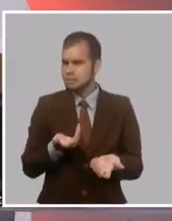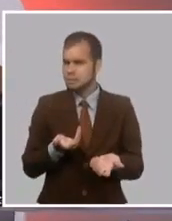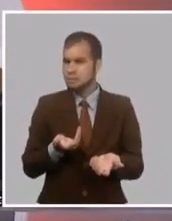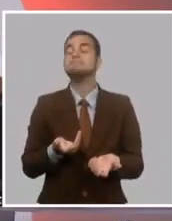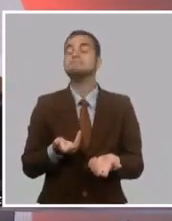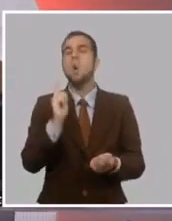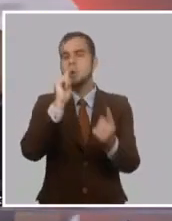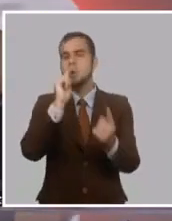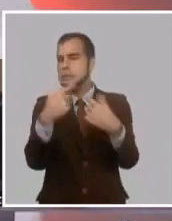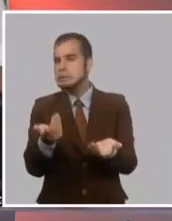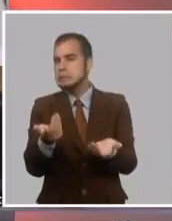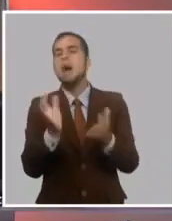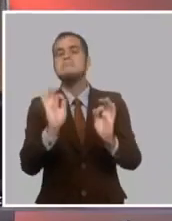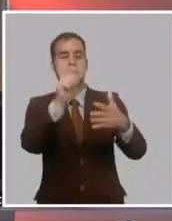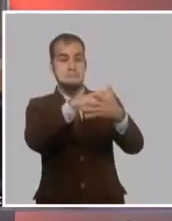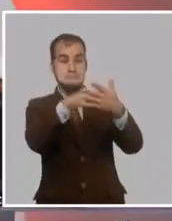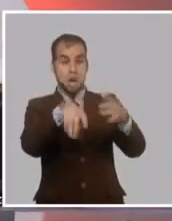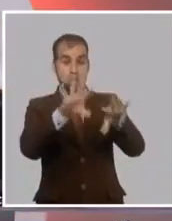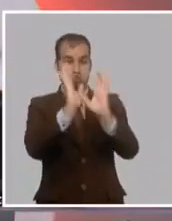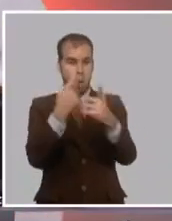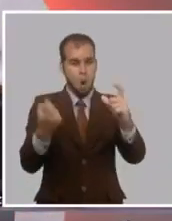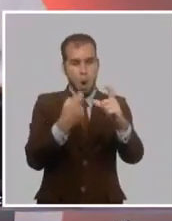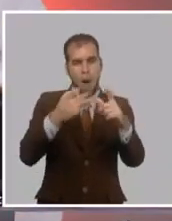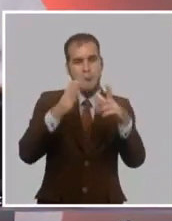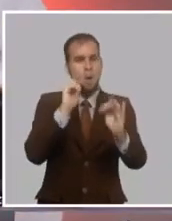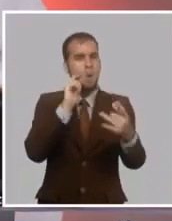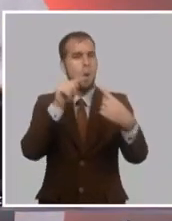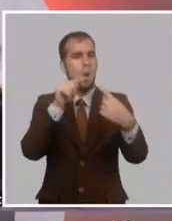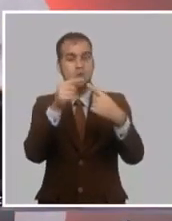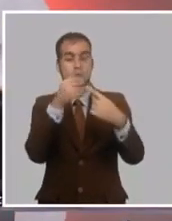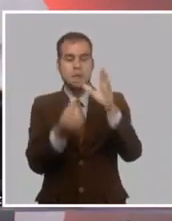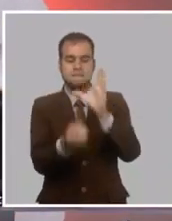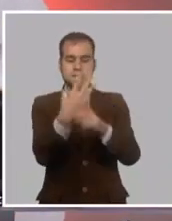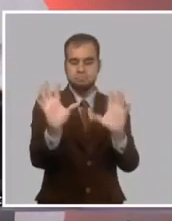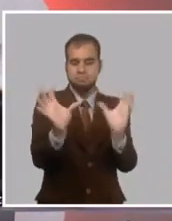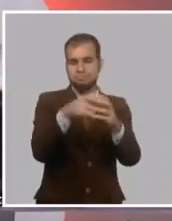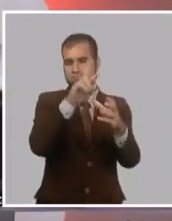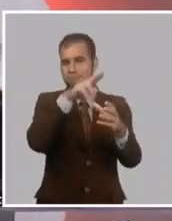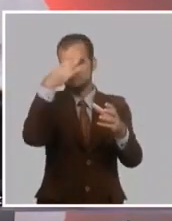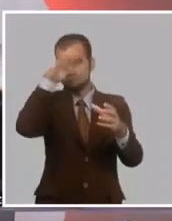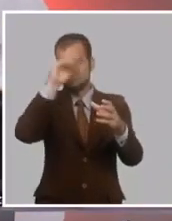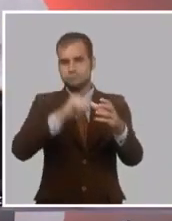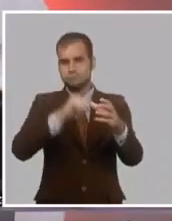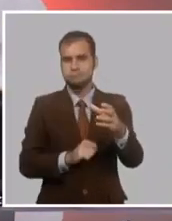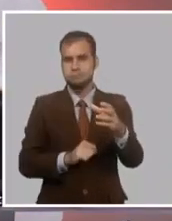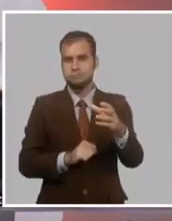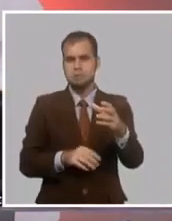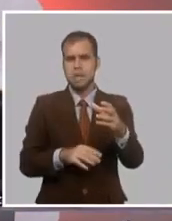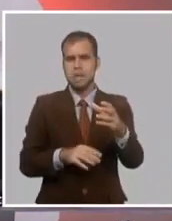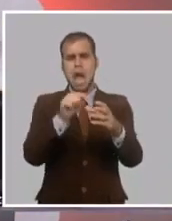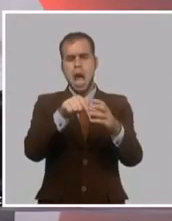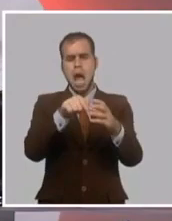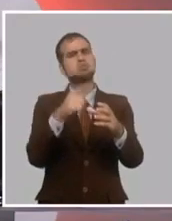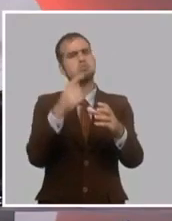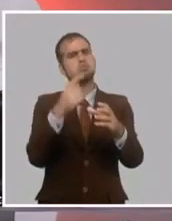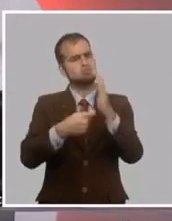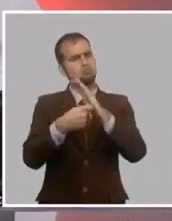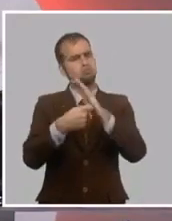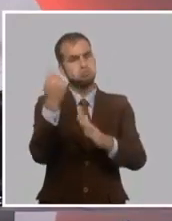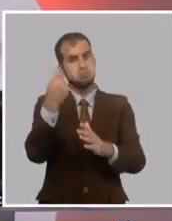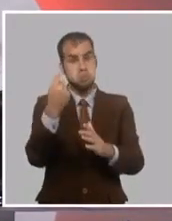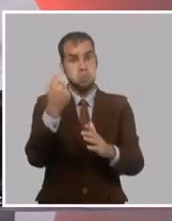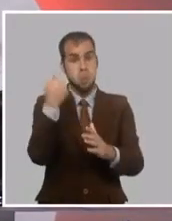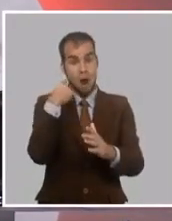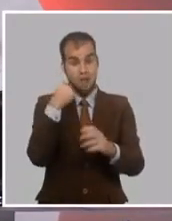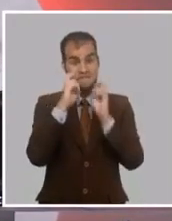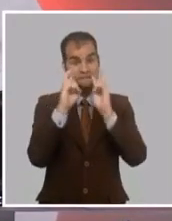organizar esa guerra en función de estos objetivos que ha trazado al fundar el partido y que se ha mantenido a lo largo de los años de su